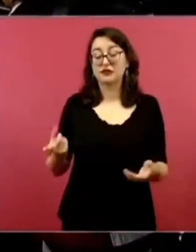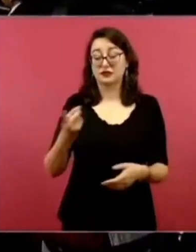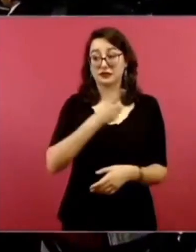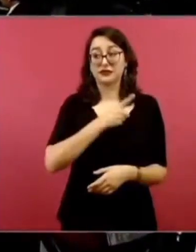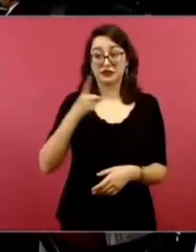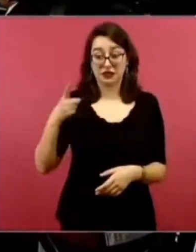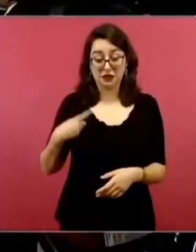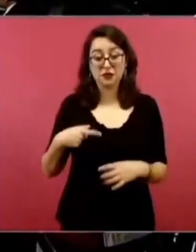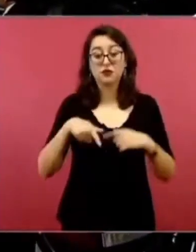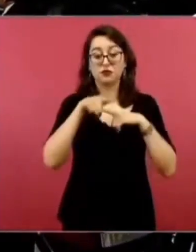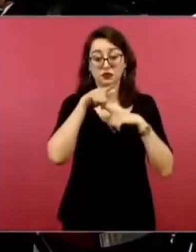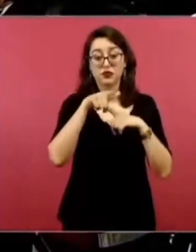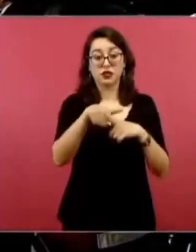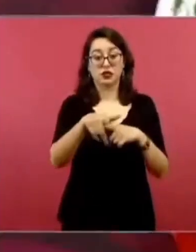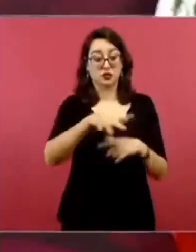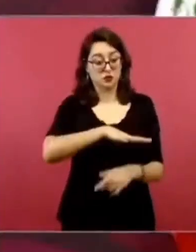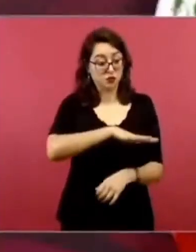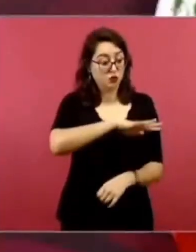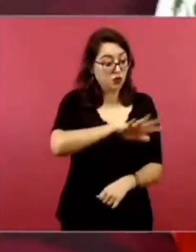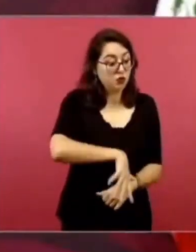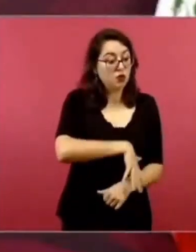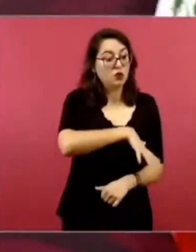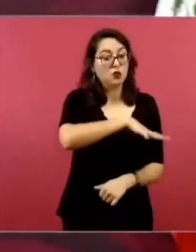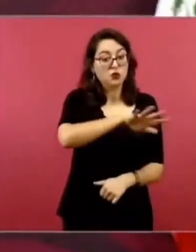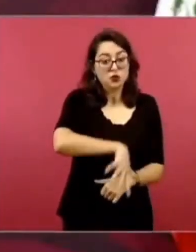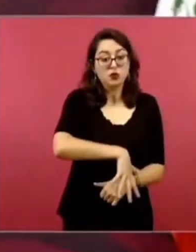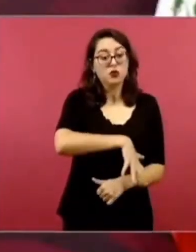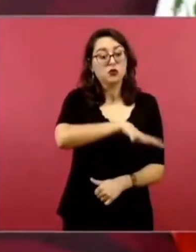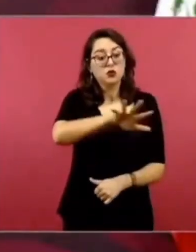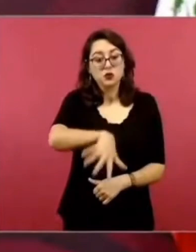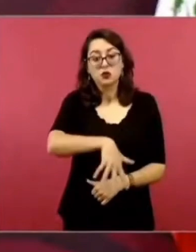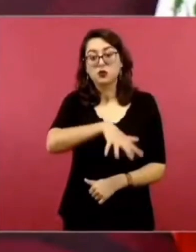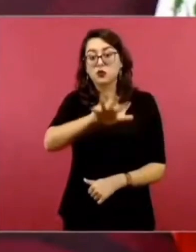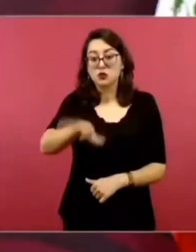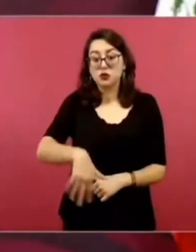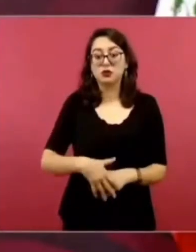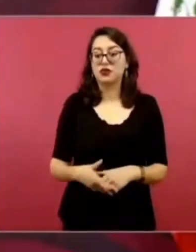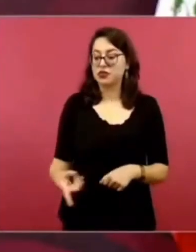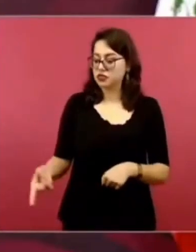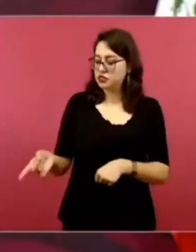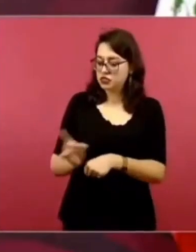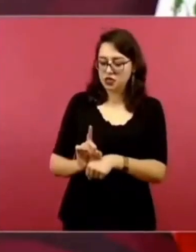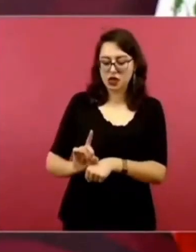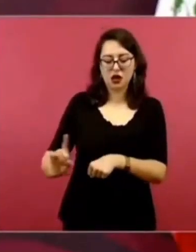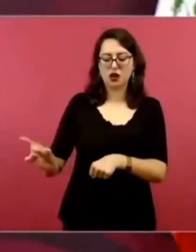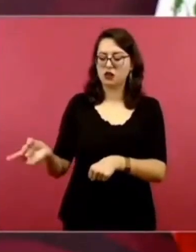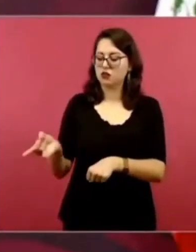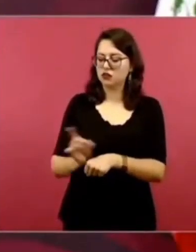Entonces, estamos trabajando en eso todos los días.